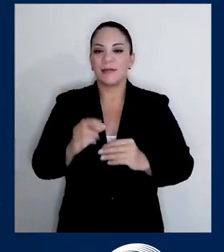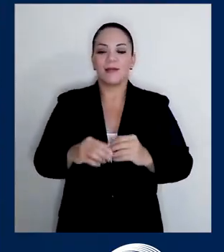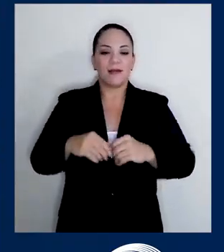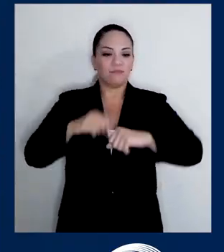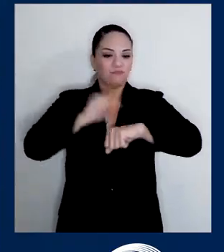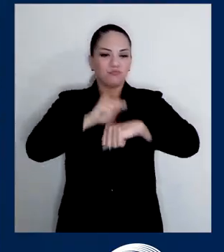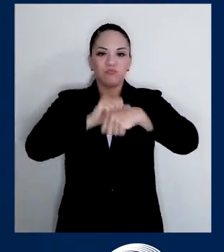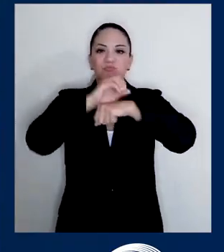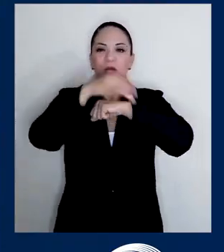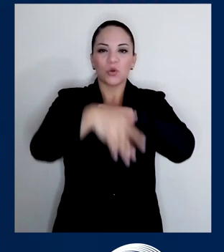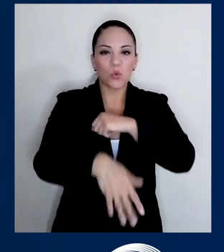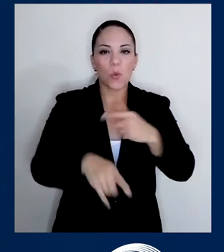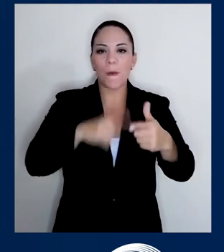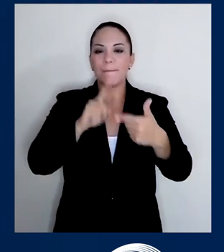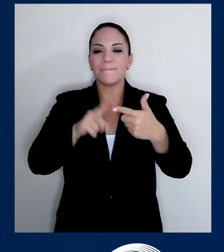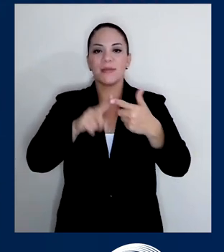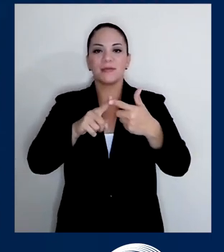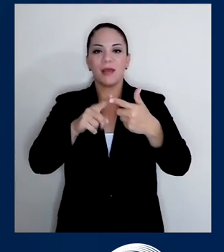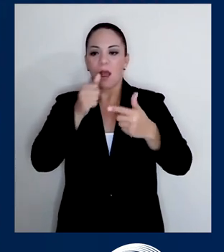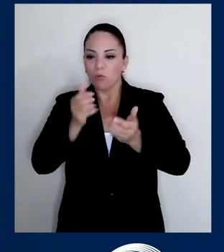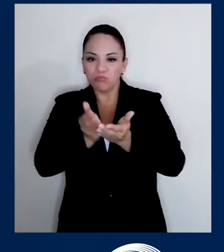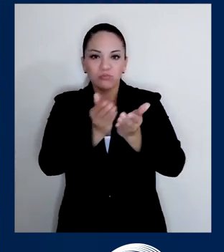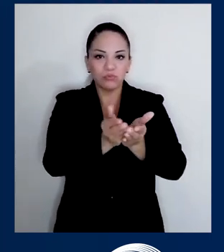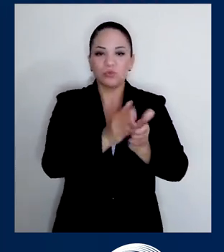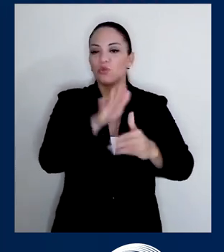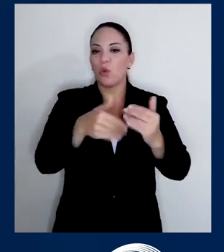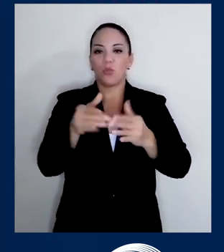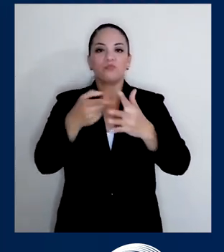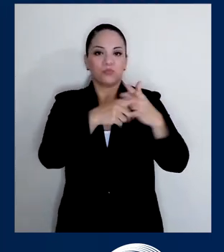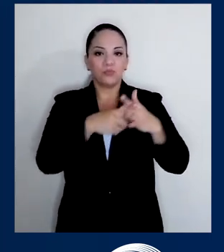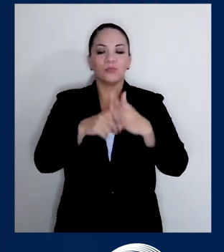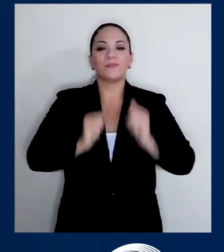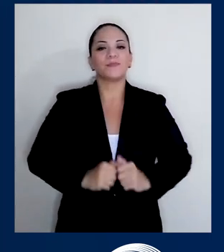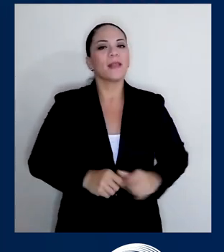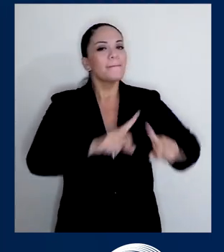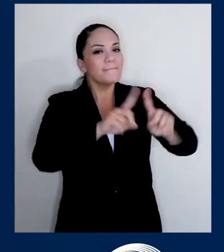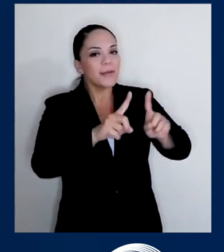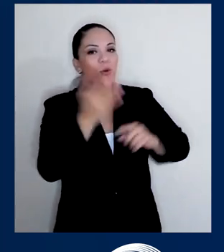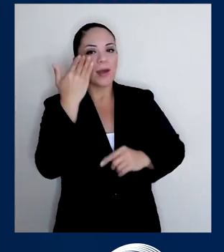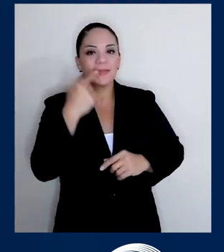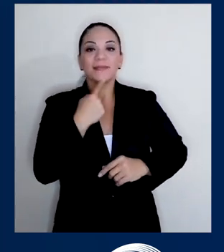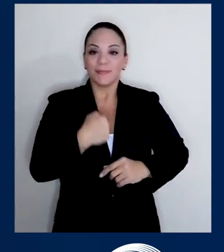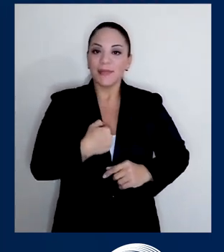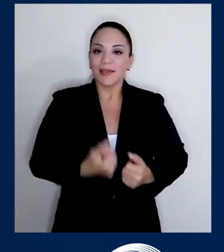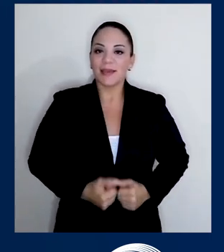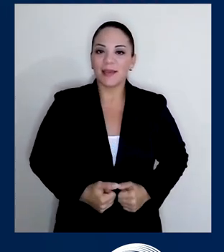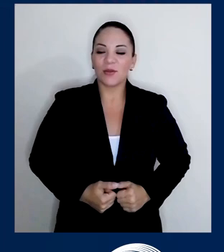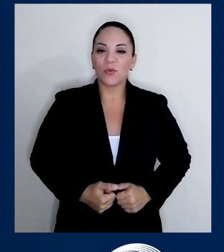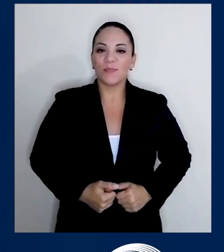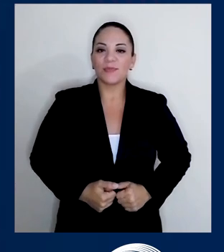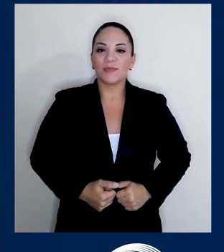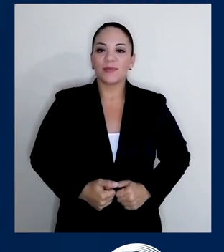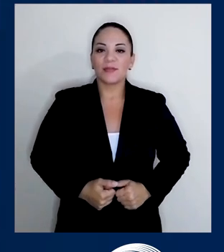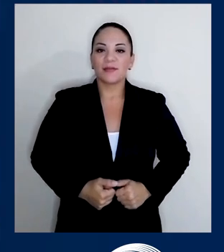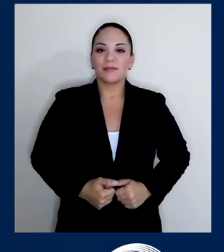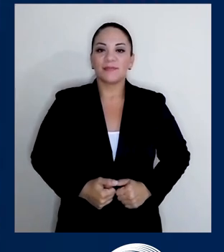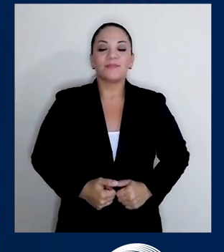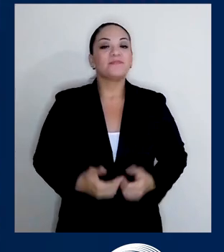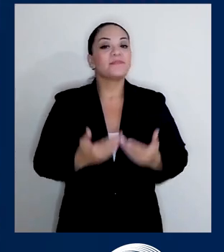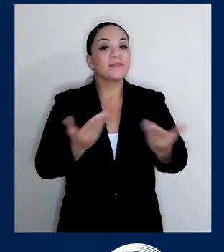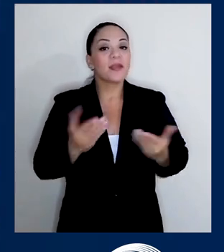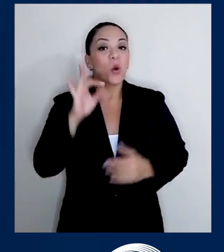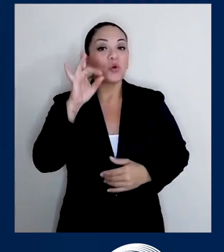las aguas por todo lado, eso lo vamos a empezar a quitar. Pero el otro día me estaban diciendo que nada menos